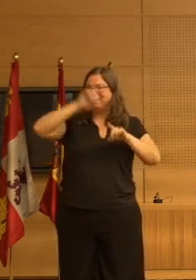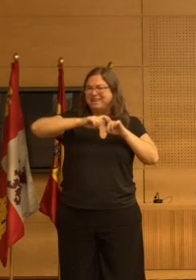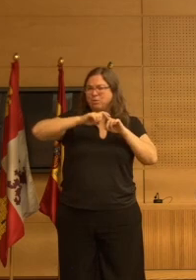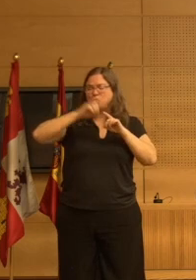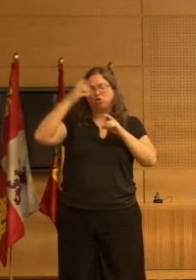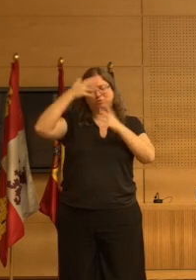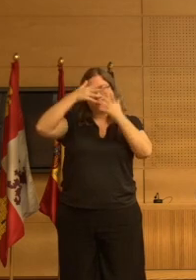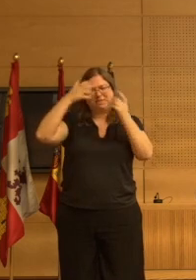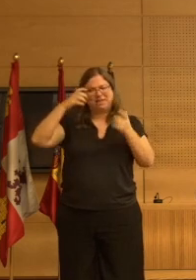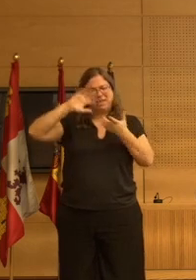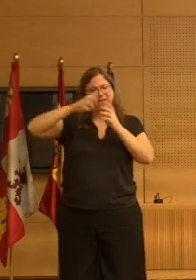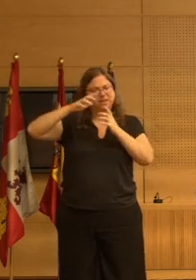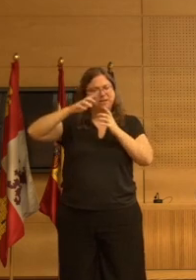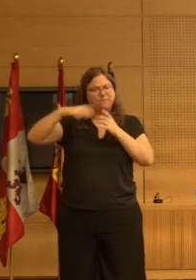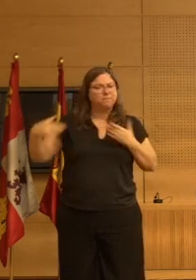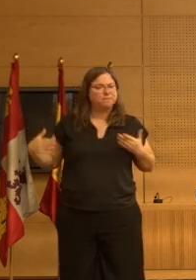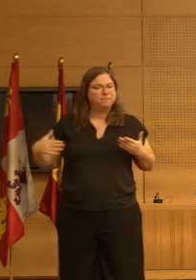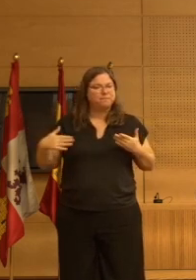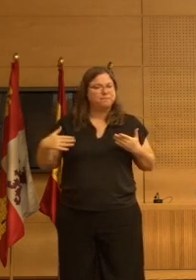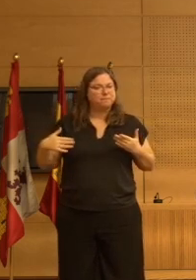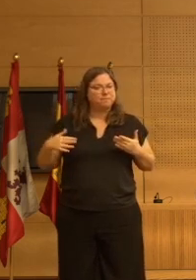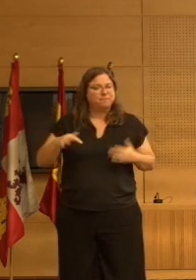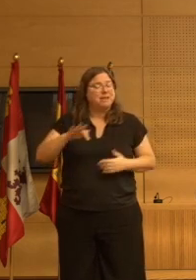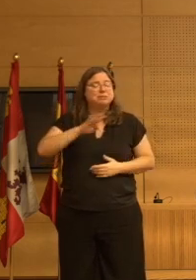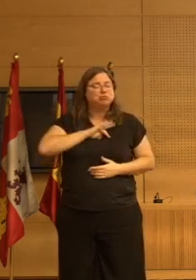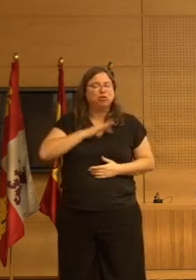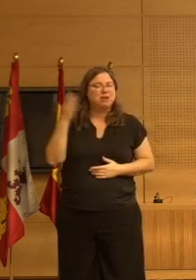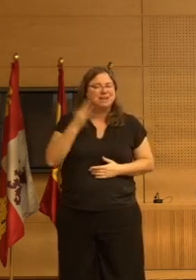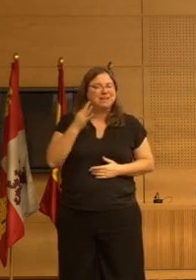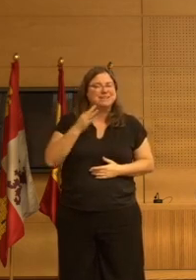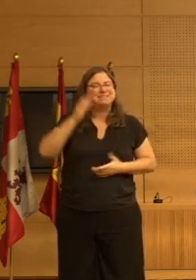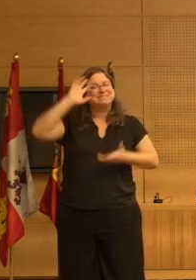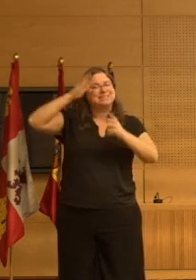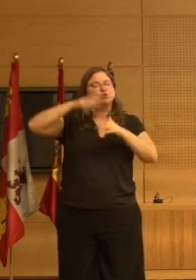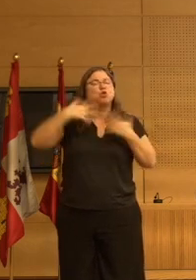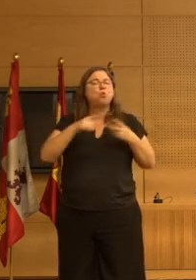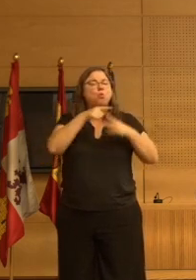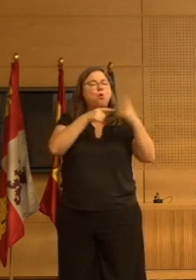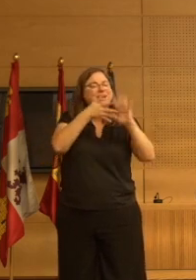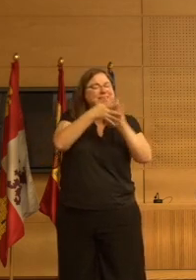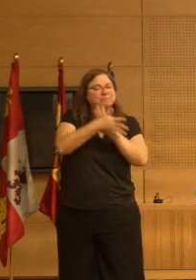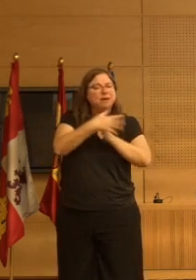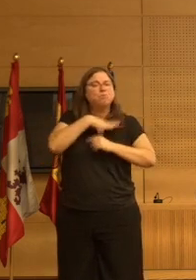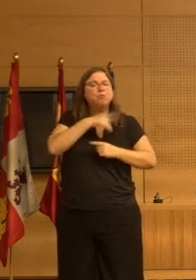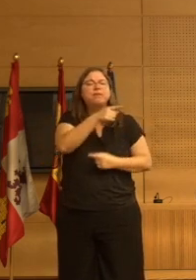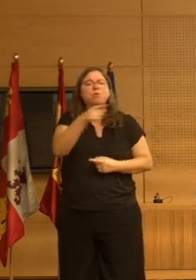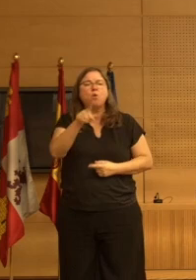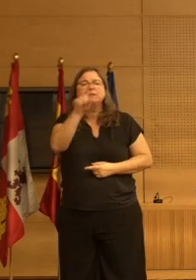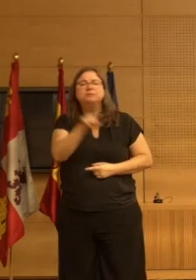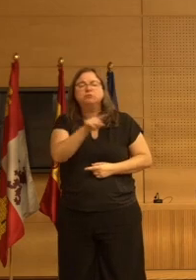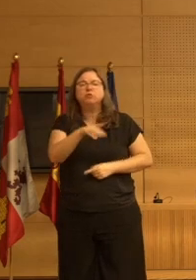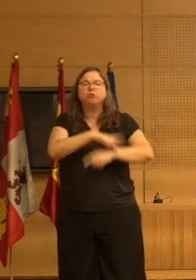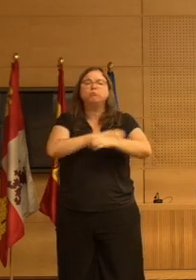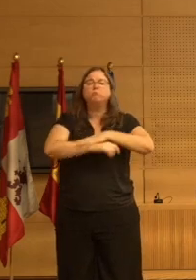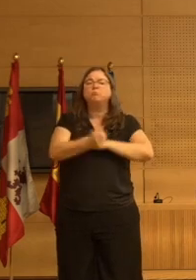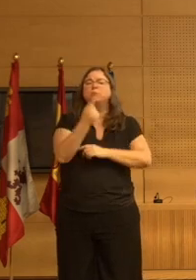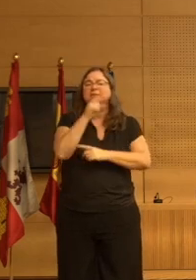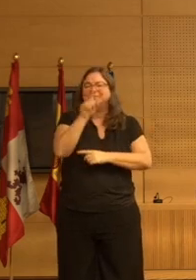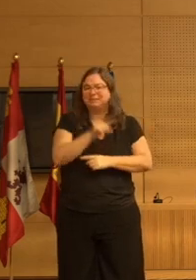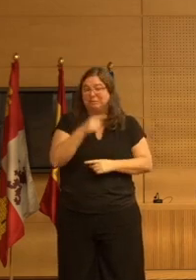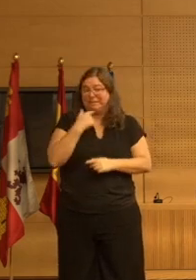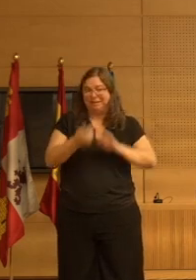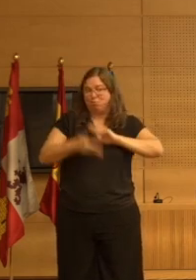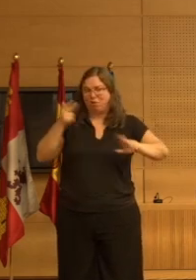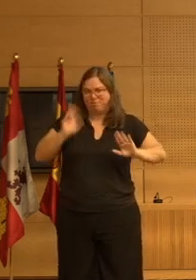obviamente nos toca la tarea de decir cuáles son los diagnósticos neuropsiquiátricos definidos que podrían ser susceptibles de tratamiento fórmaco voy a ir aquí ya